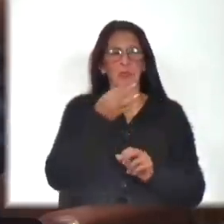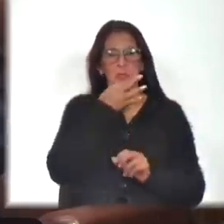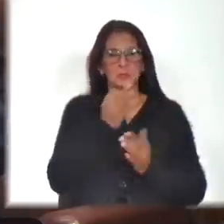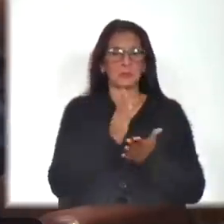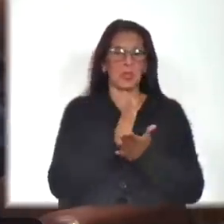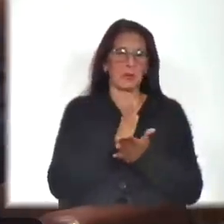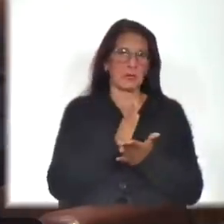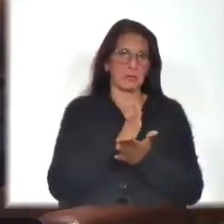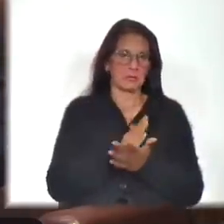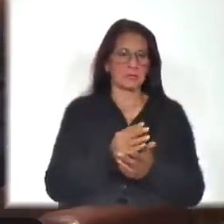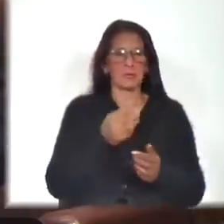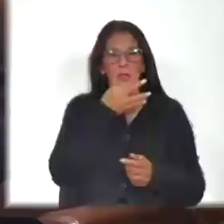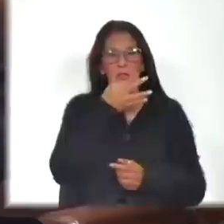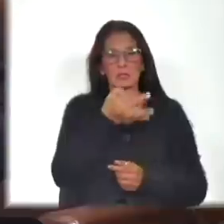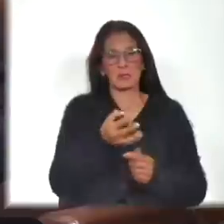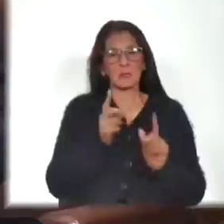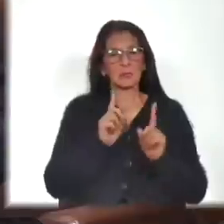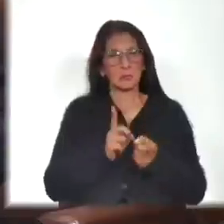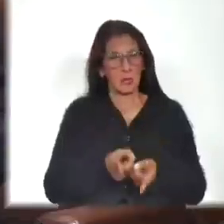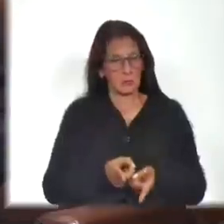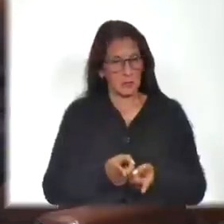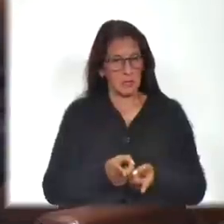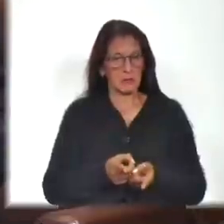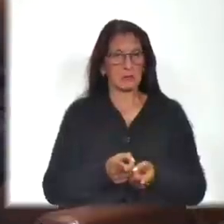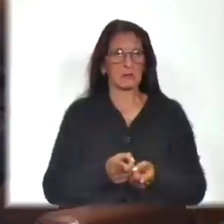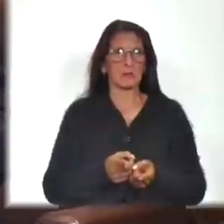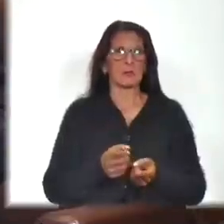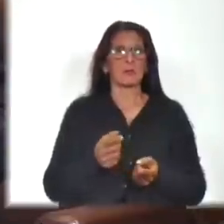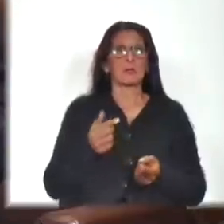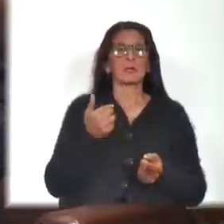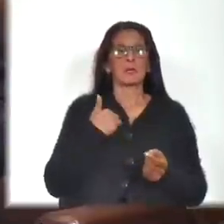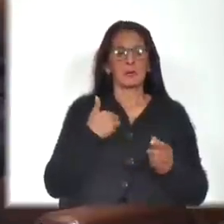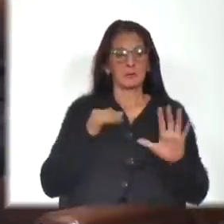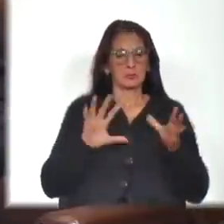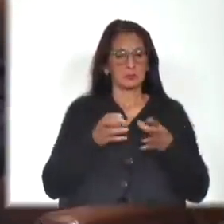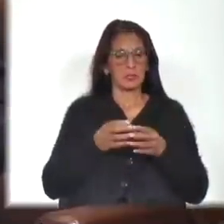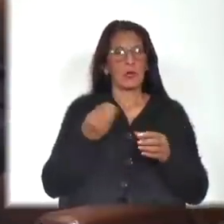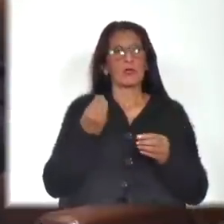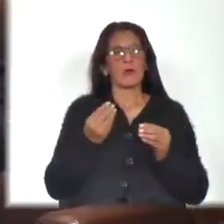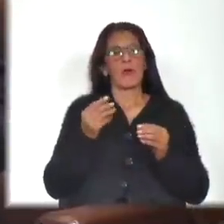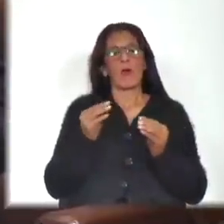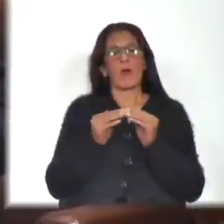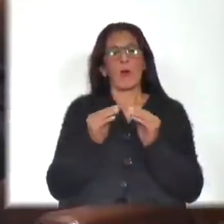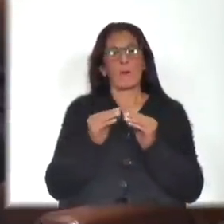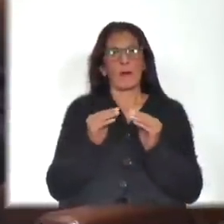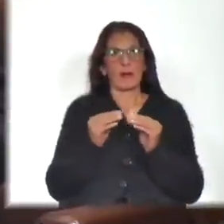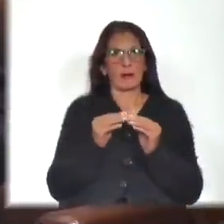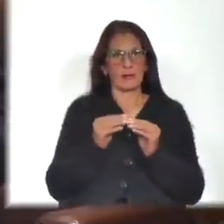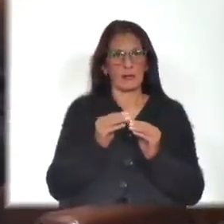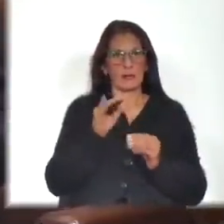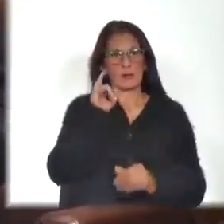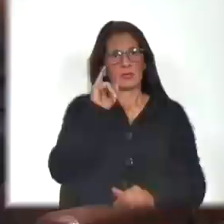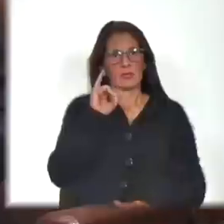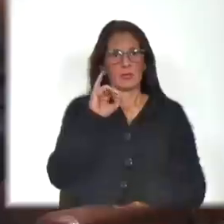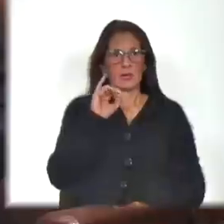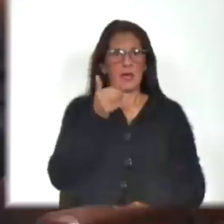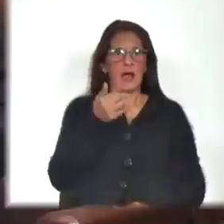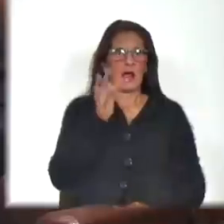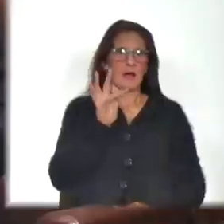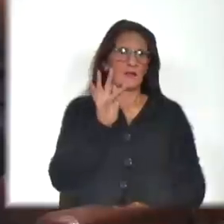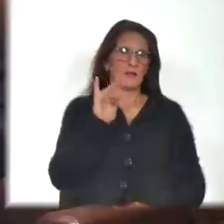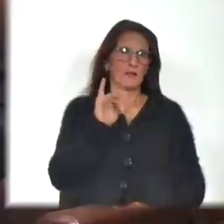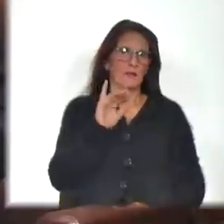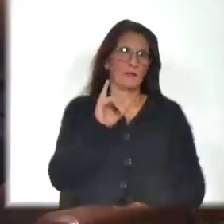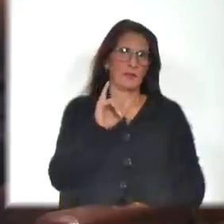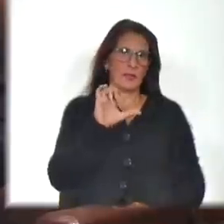también con el mismo énfasis que nuestro correligionario compañero de tantos años, Isaac Alfie, es una persona de bien, un hombre